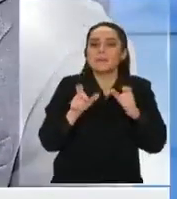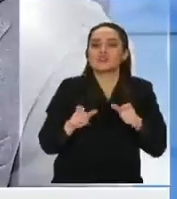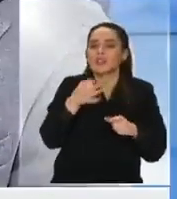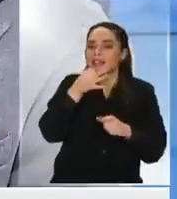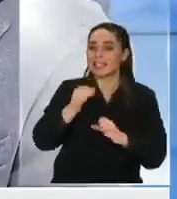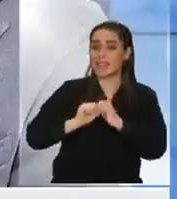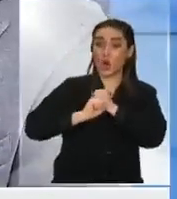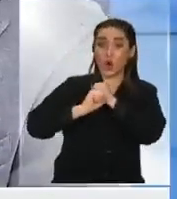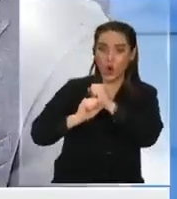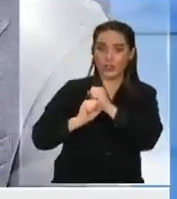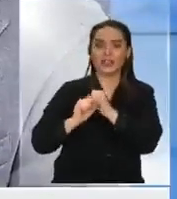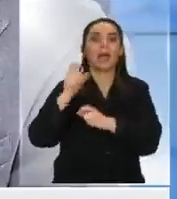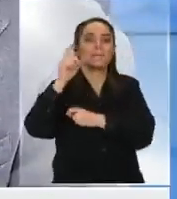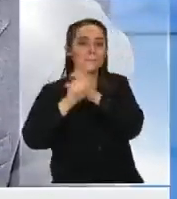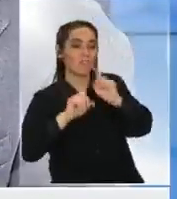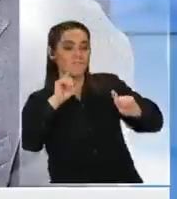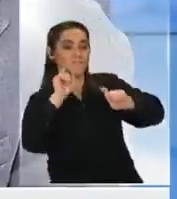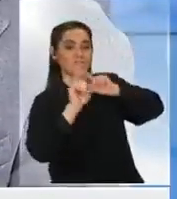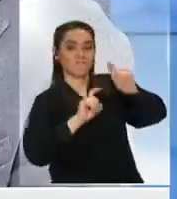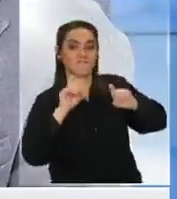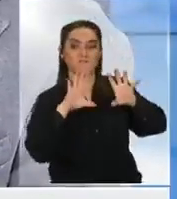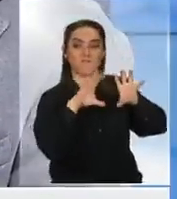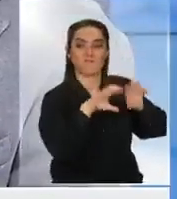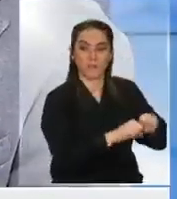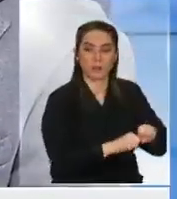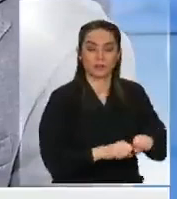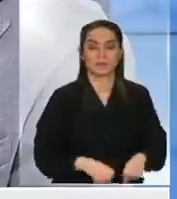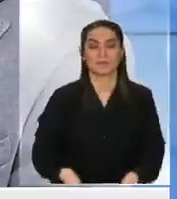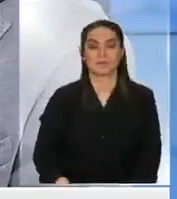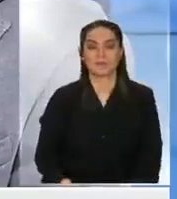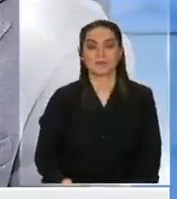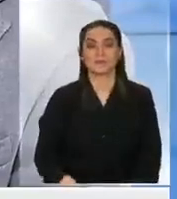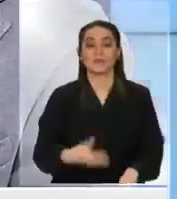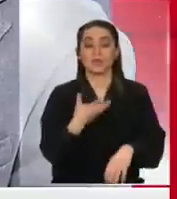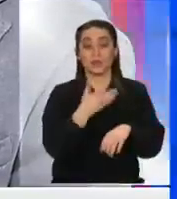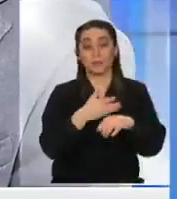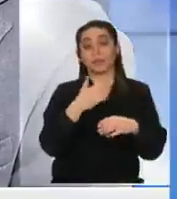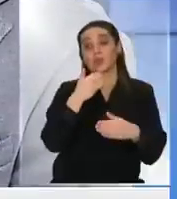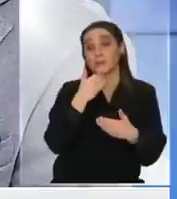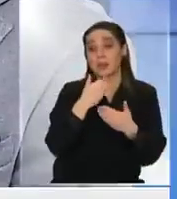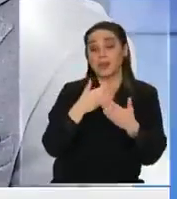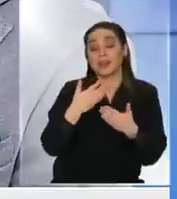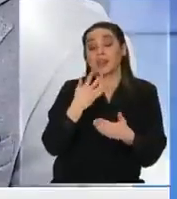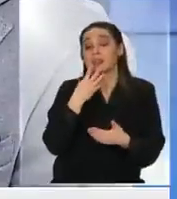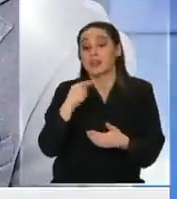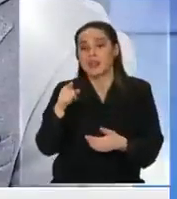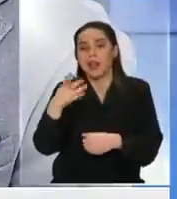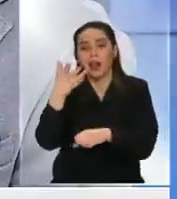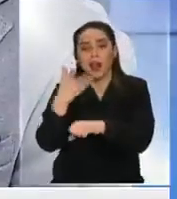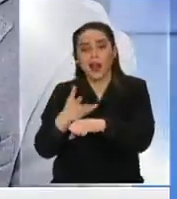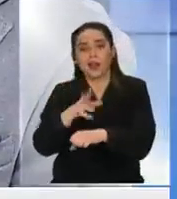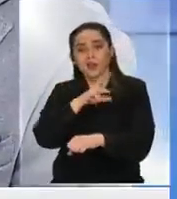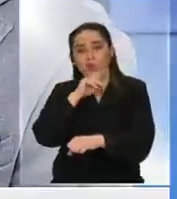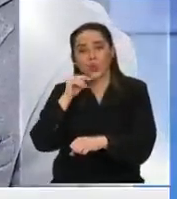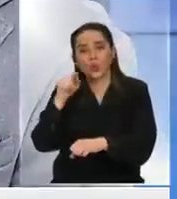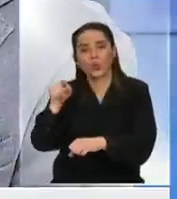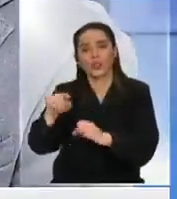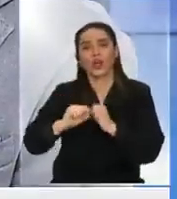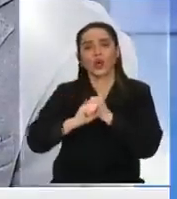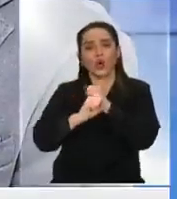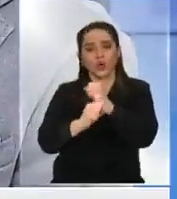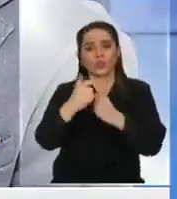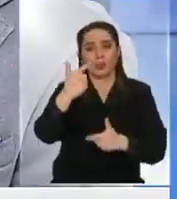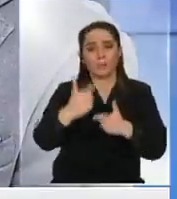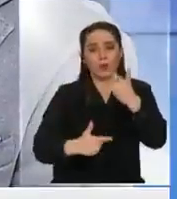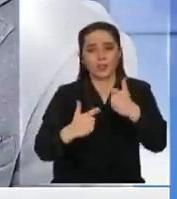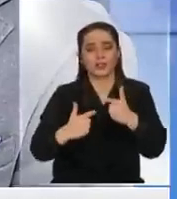dentro de Israel existen judíos que son contrarios a las políticas genocidas de Israel fuera de Israel existen judíos que son contrarios a las políticas genocidas de